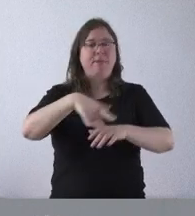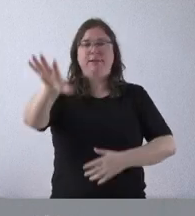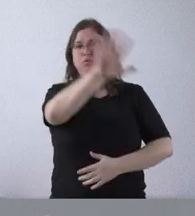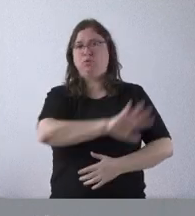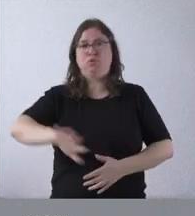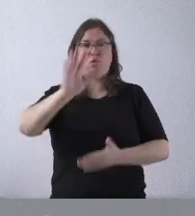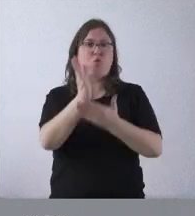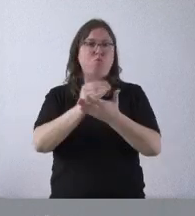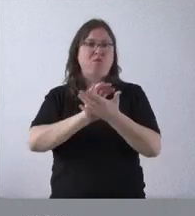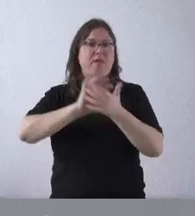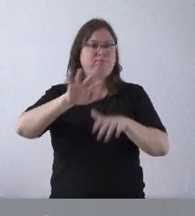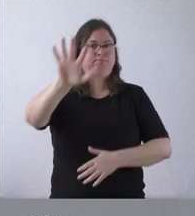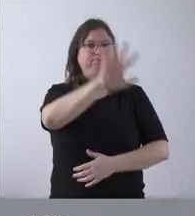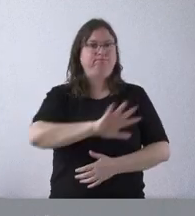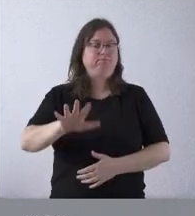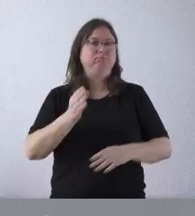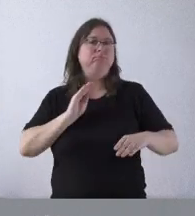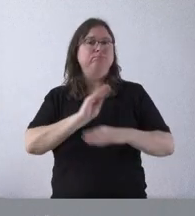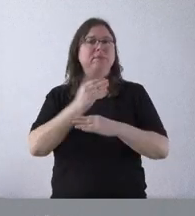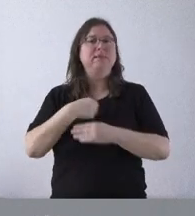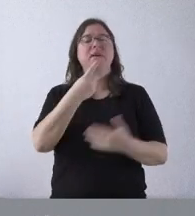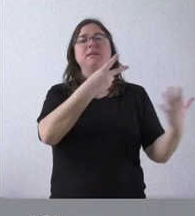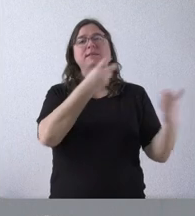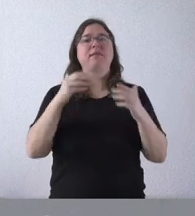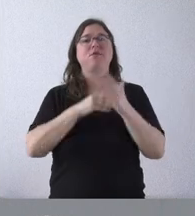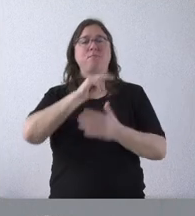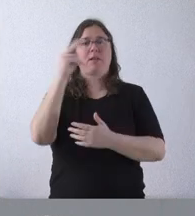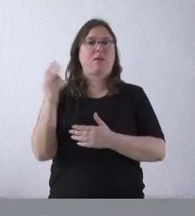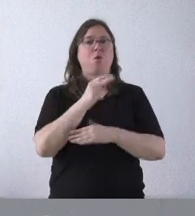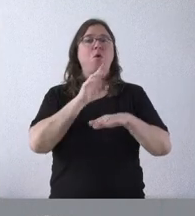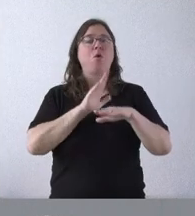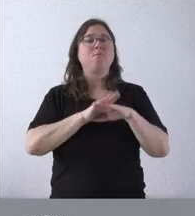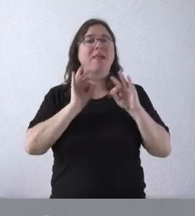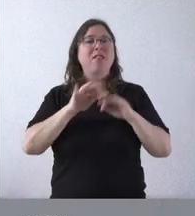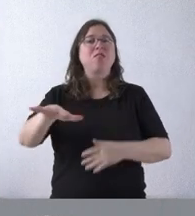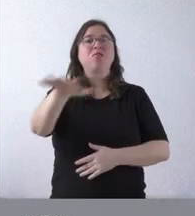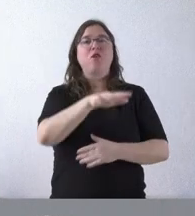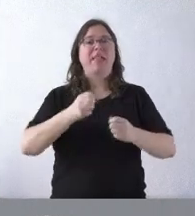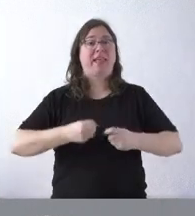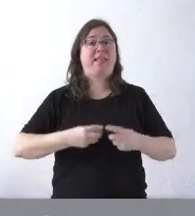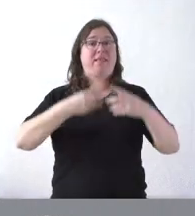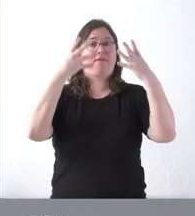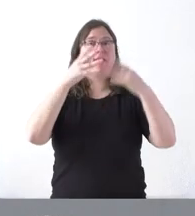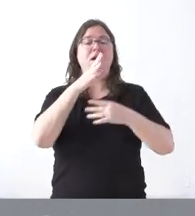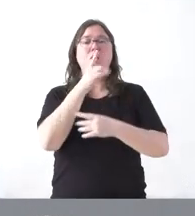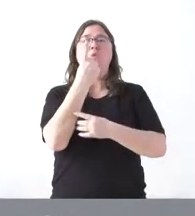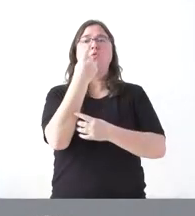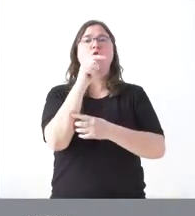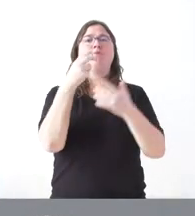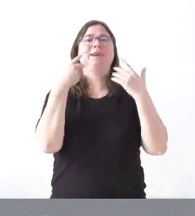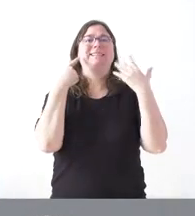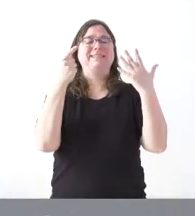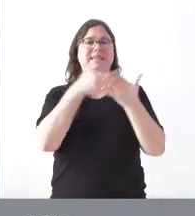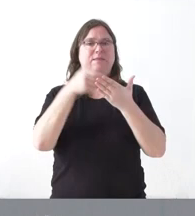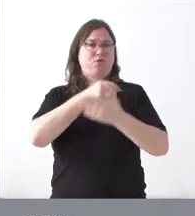autónoma. Se anunció ya una inversión de 700.000 euros para lo que es la ubicación del edificio y ahora son 1,6 millones de euros para